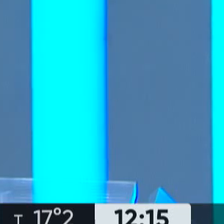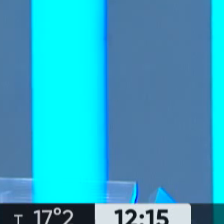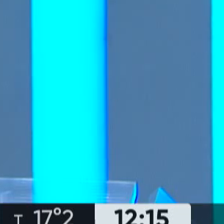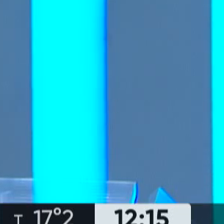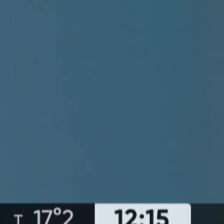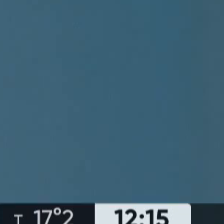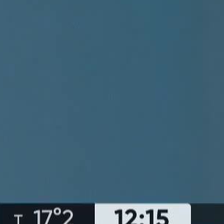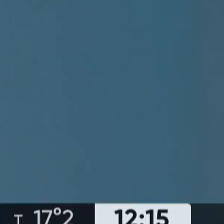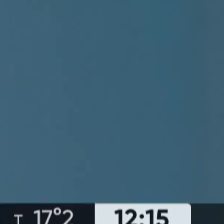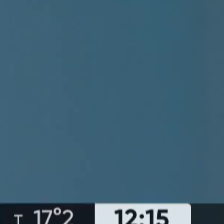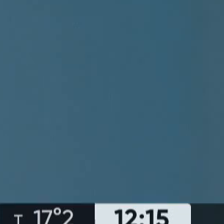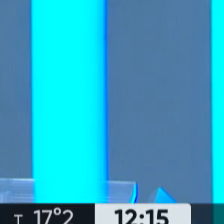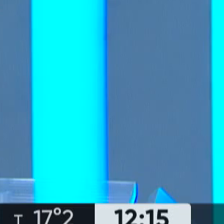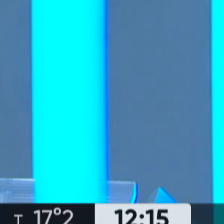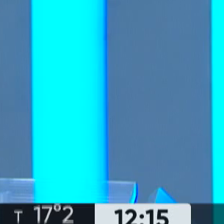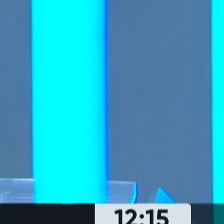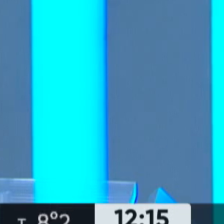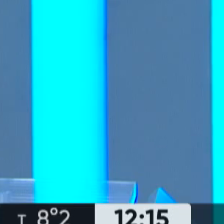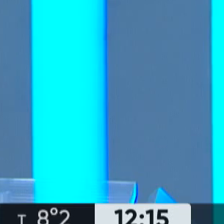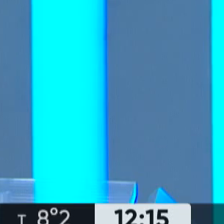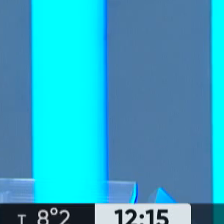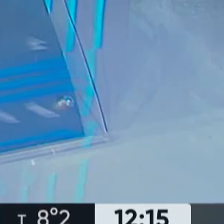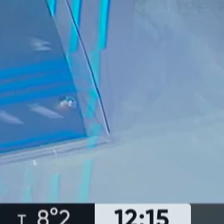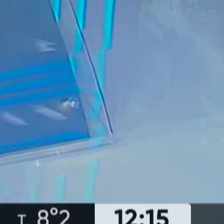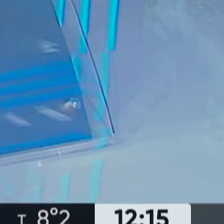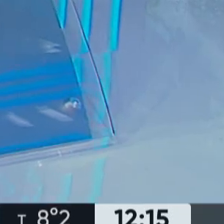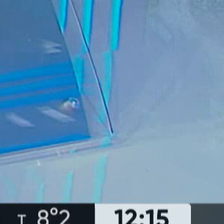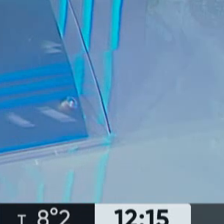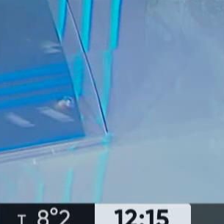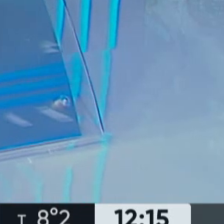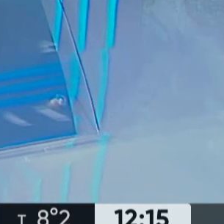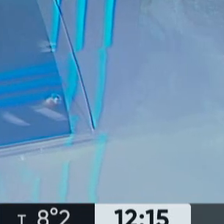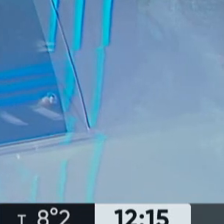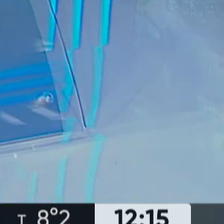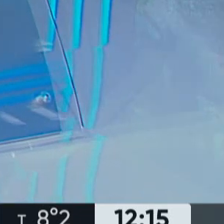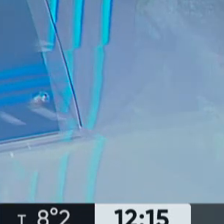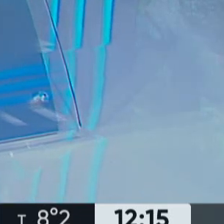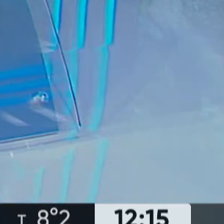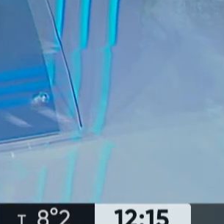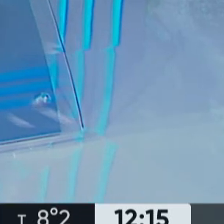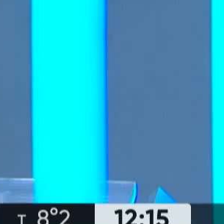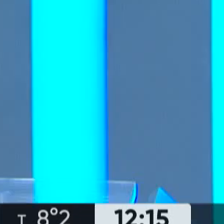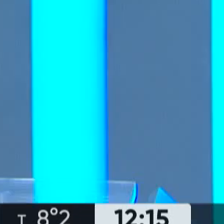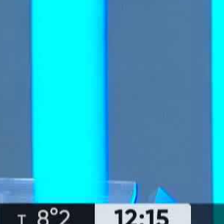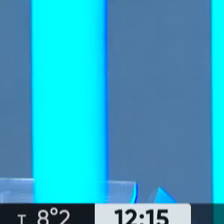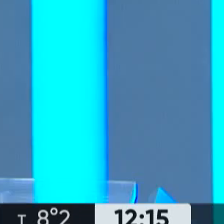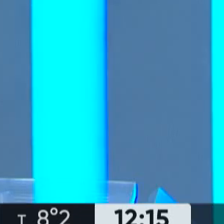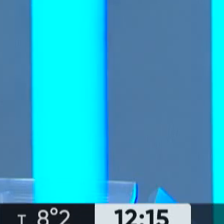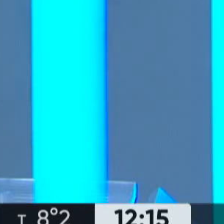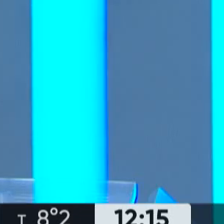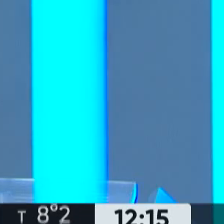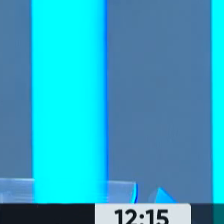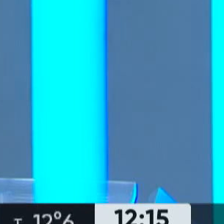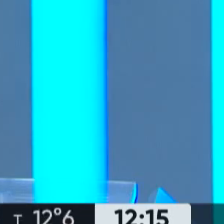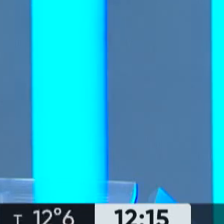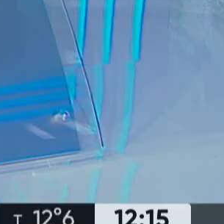este alcance. Una curiosidad, me llamó la atención hoy cuando veía la información que distribuía el Ministerio